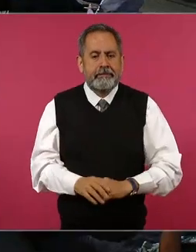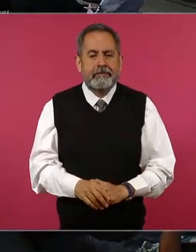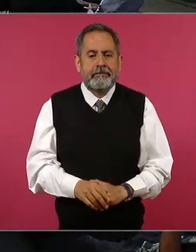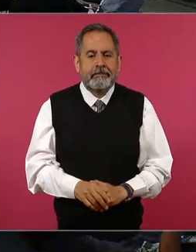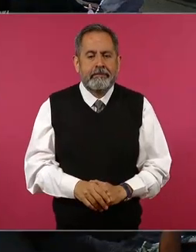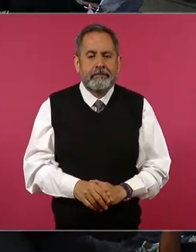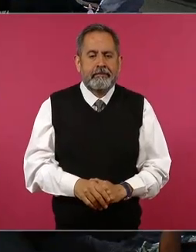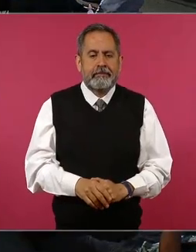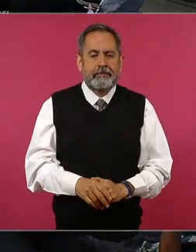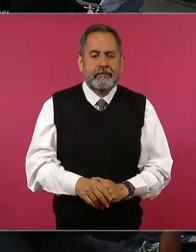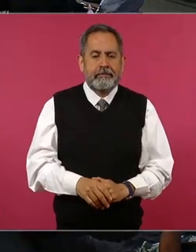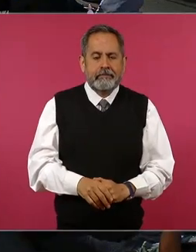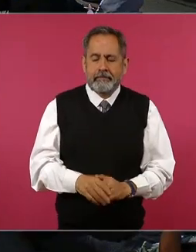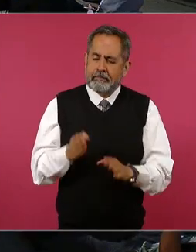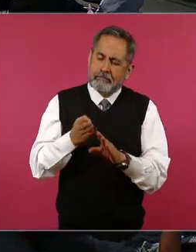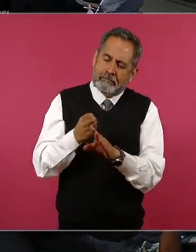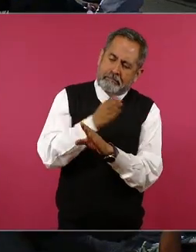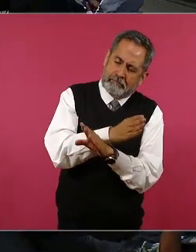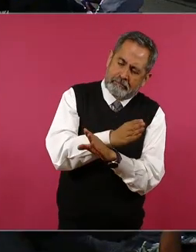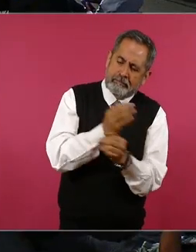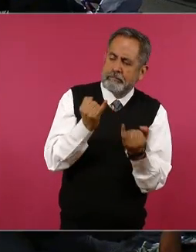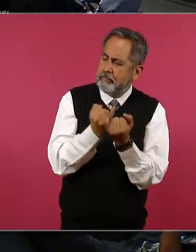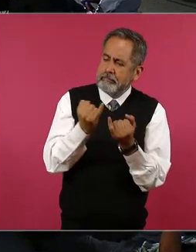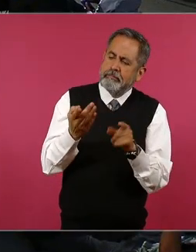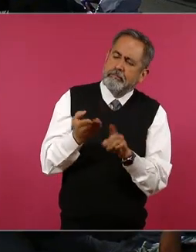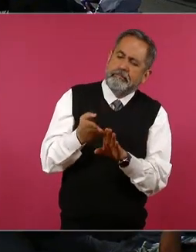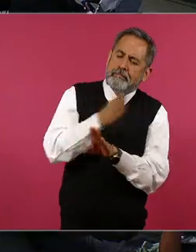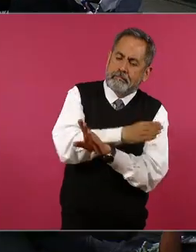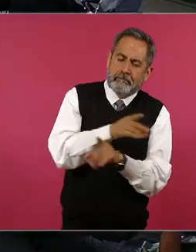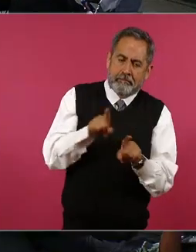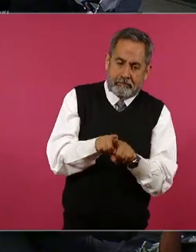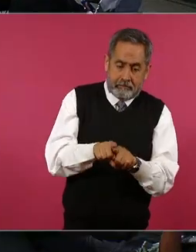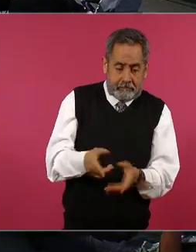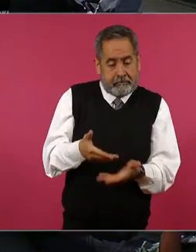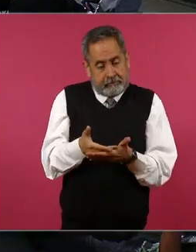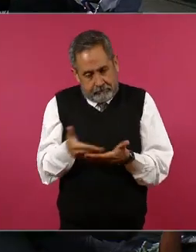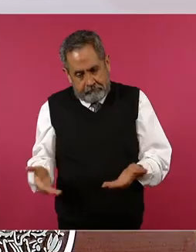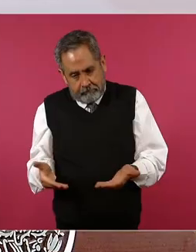antes como antes ahora como ahora